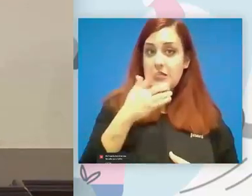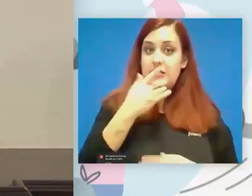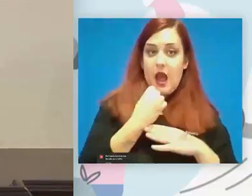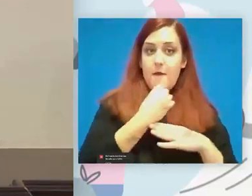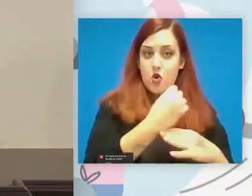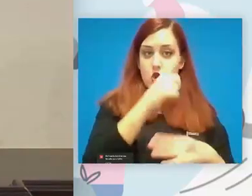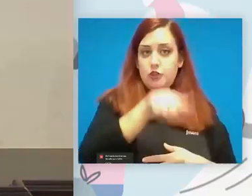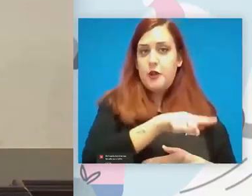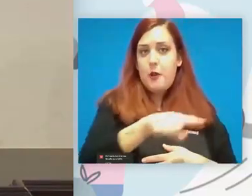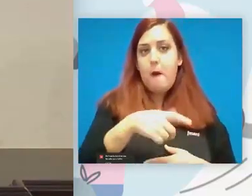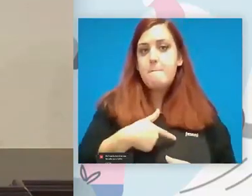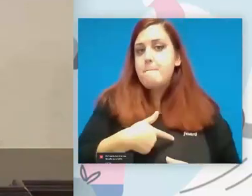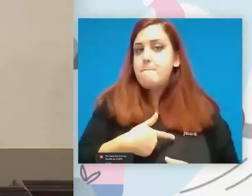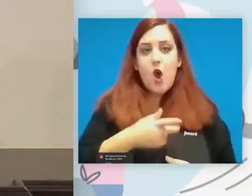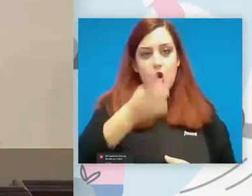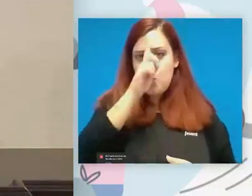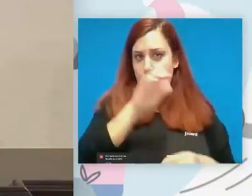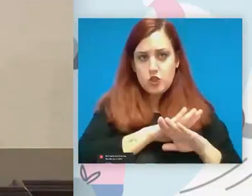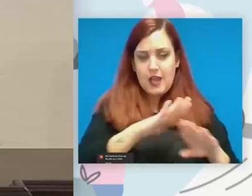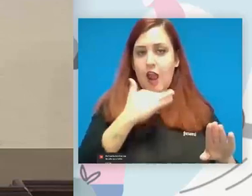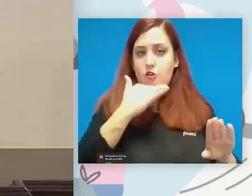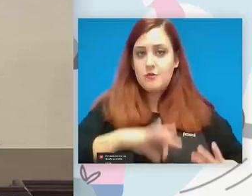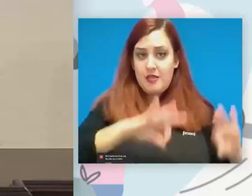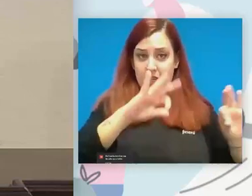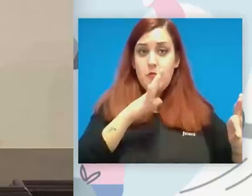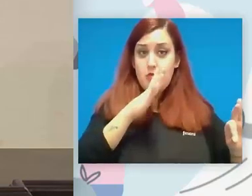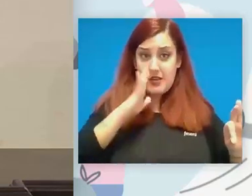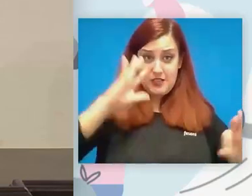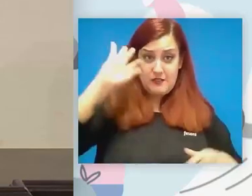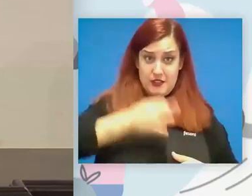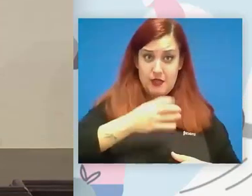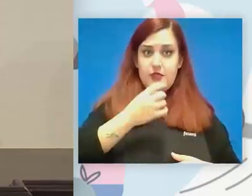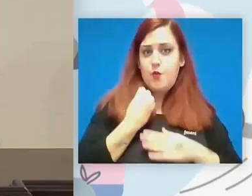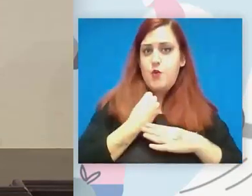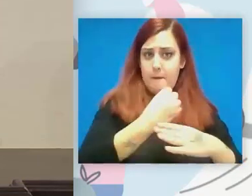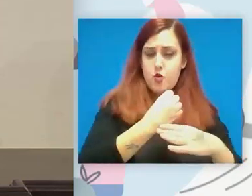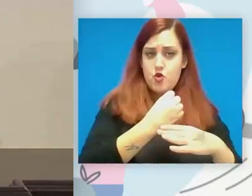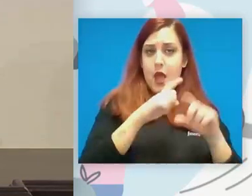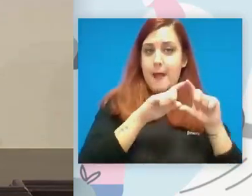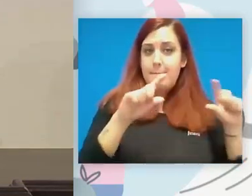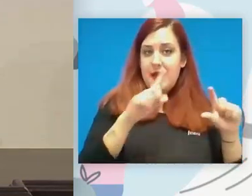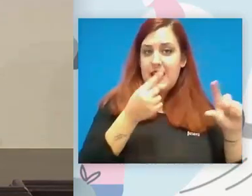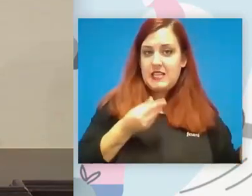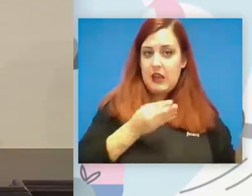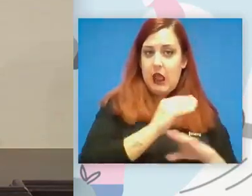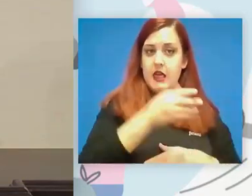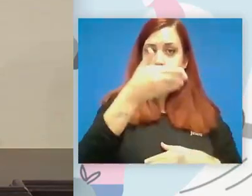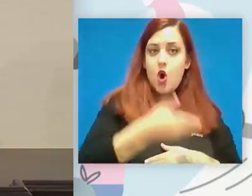tendrán tendrán pues una tecla especial porque allí sí que realmente están teniendo un apoyo empresarial importante